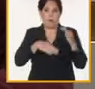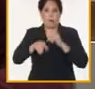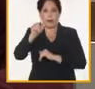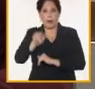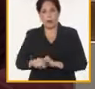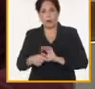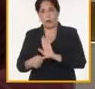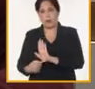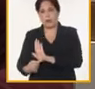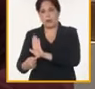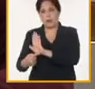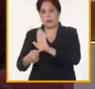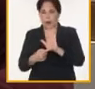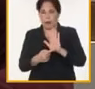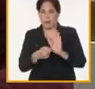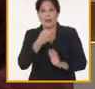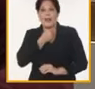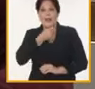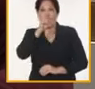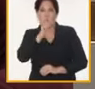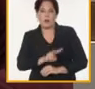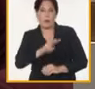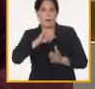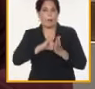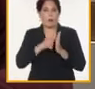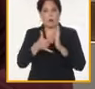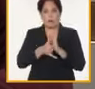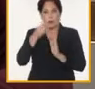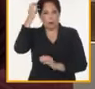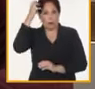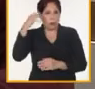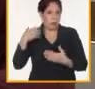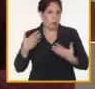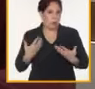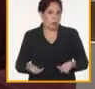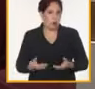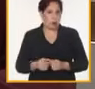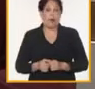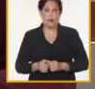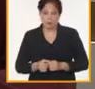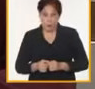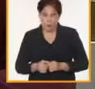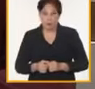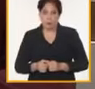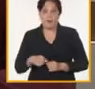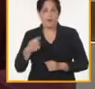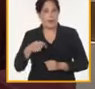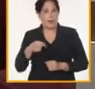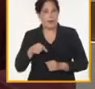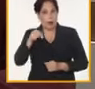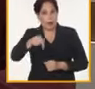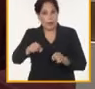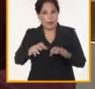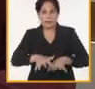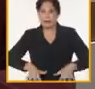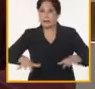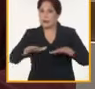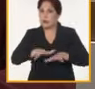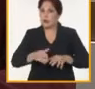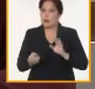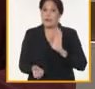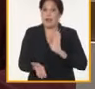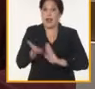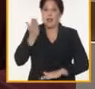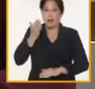presentaba como evaluación de las proyecciones de gobierno y si queremos nosotros salir de la actual situación que tiene el país